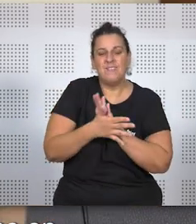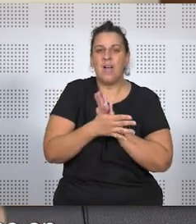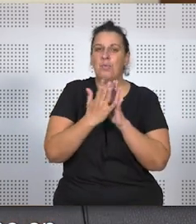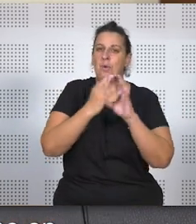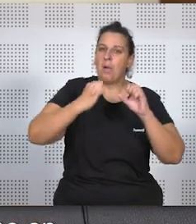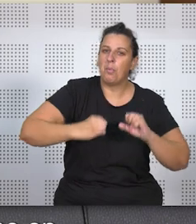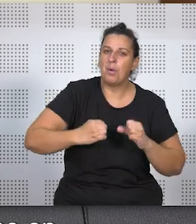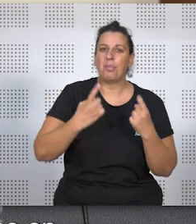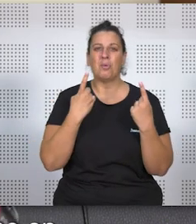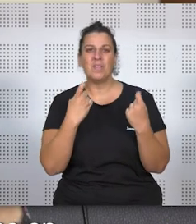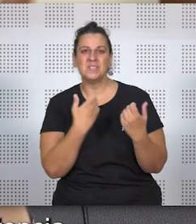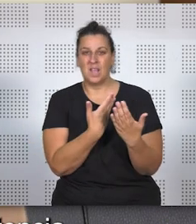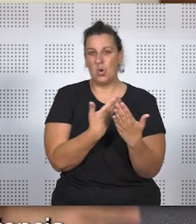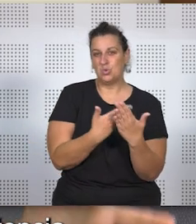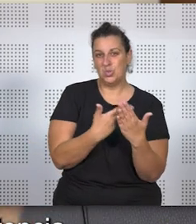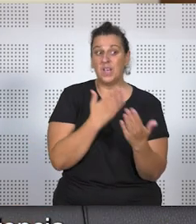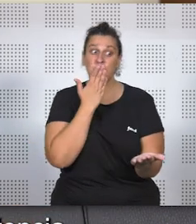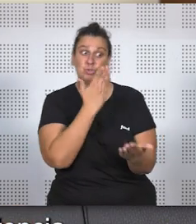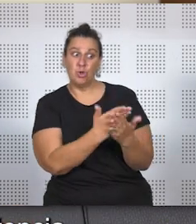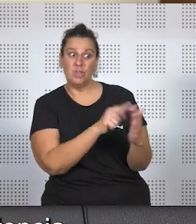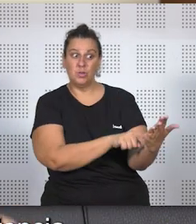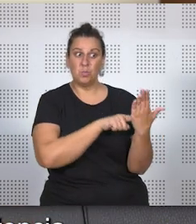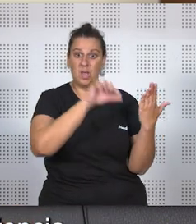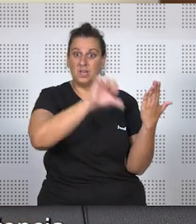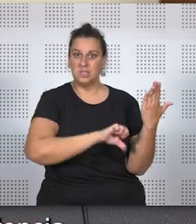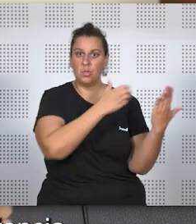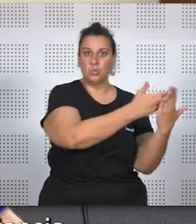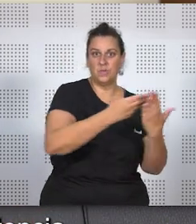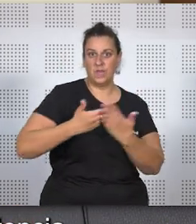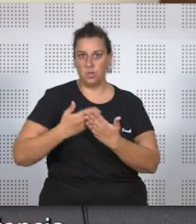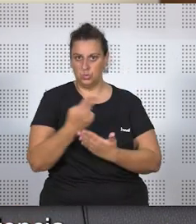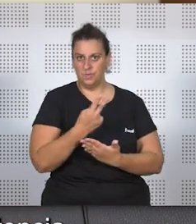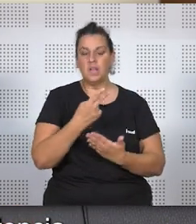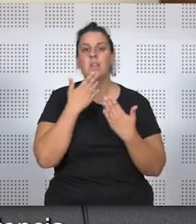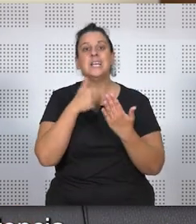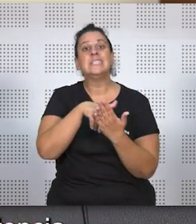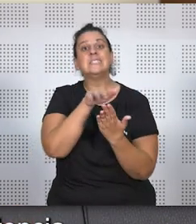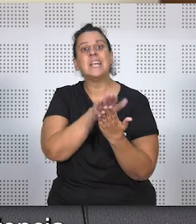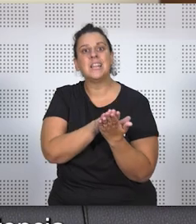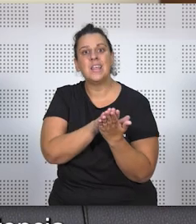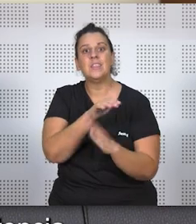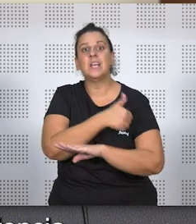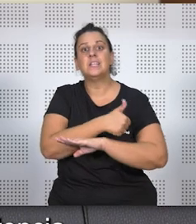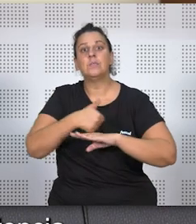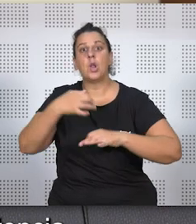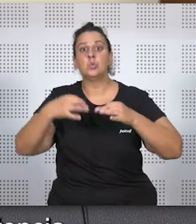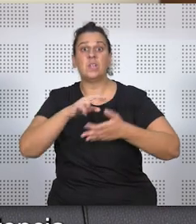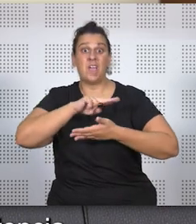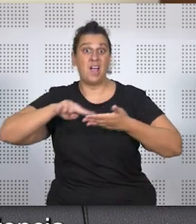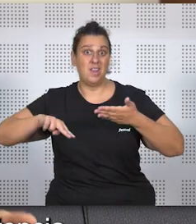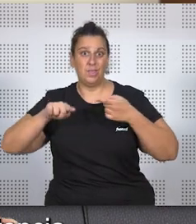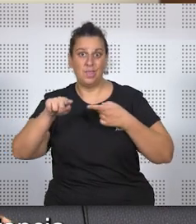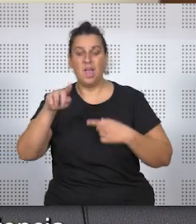la necesidad de justificar tanto la solicitud como el rechazo. Lo tenemos en una sentencia del Tribunal de Justicia de Galicia